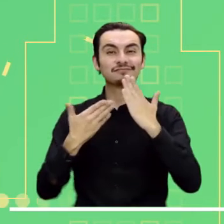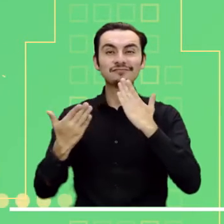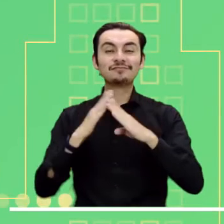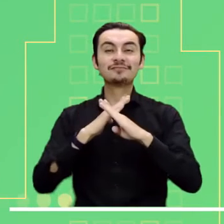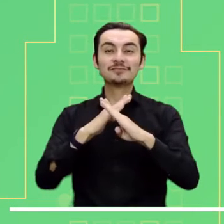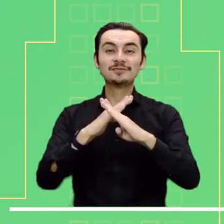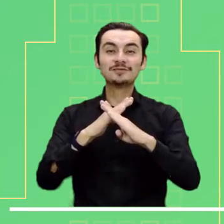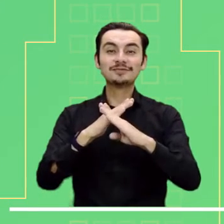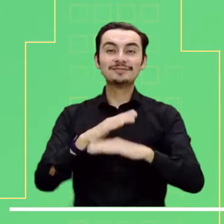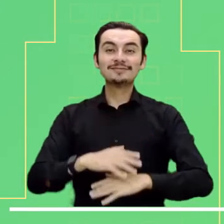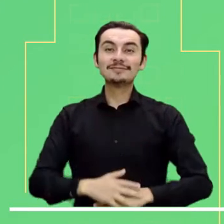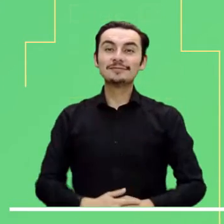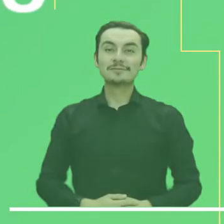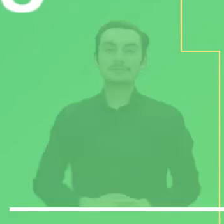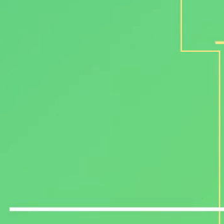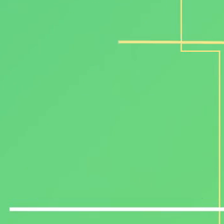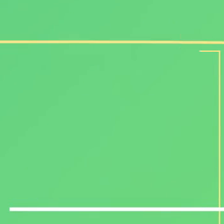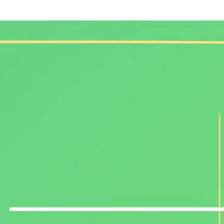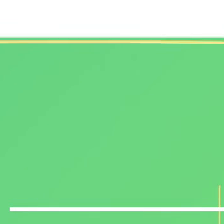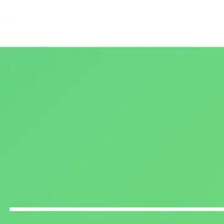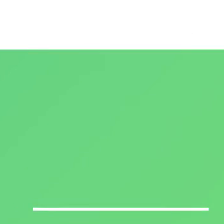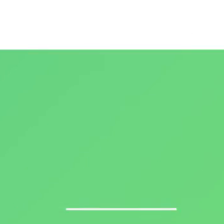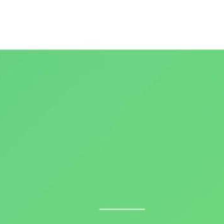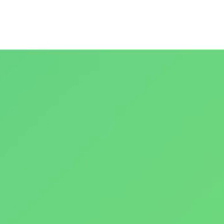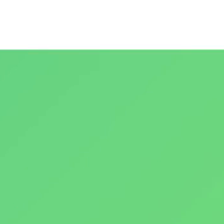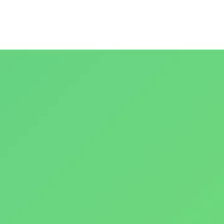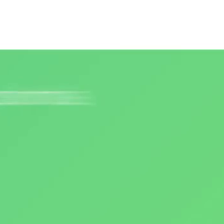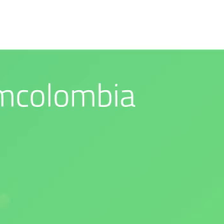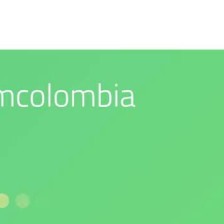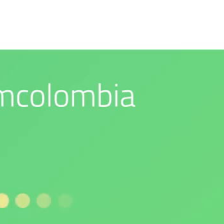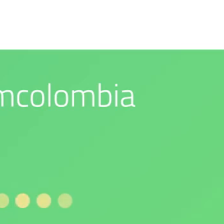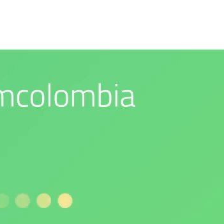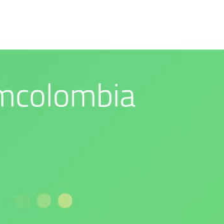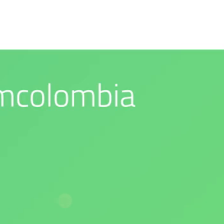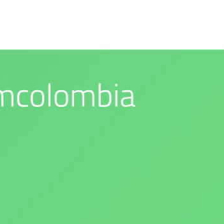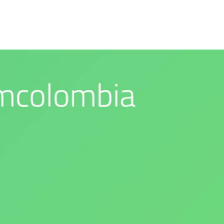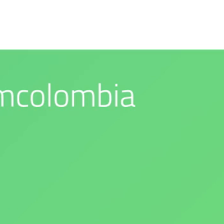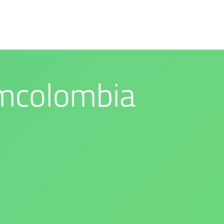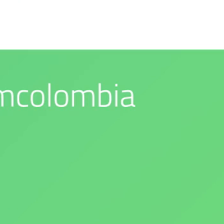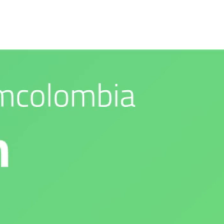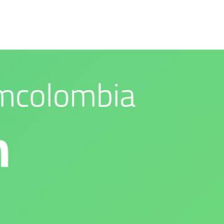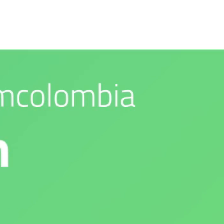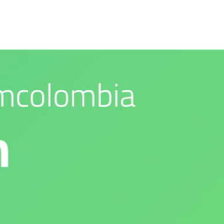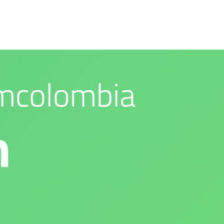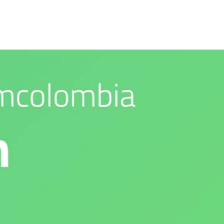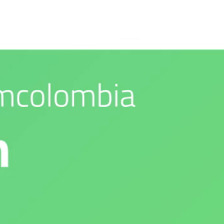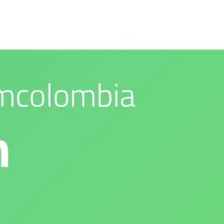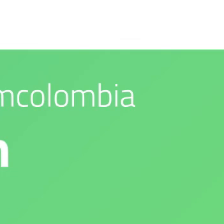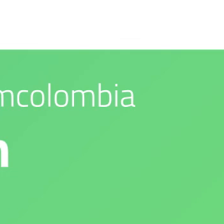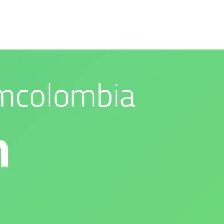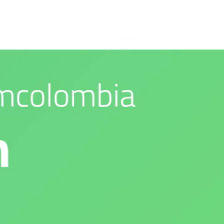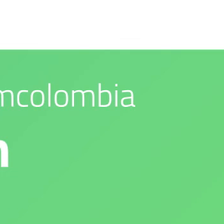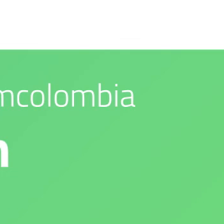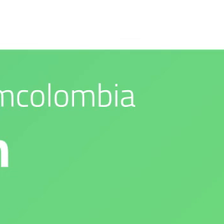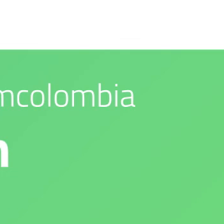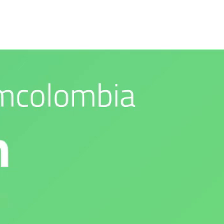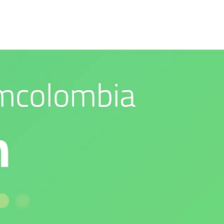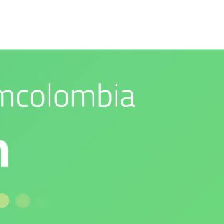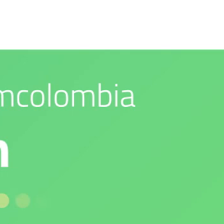sociales. Nuestro compromiso es con el medio ambiente. IDEAM es confianza y prevención.